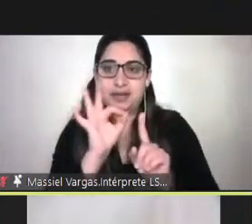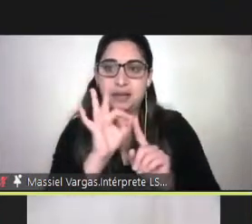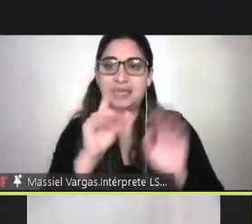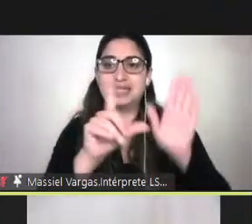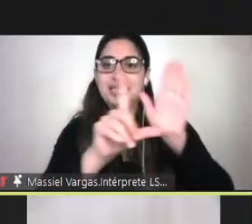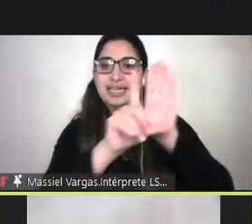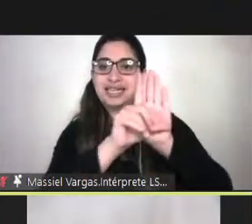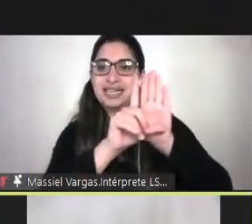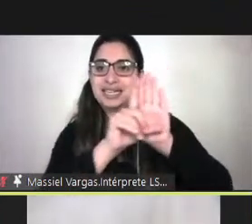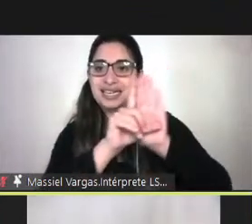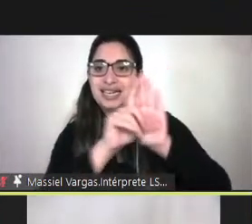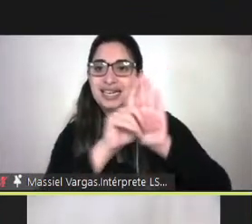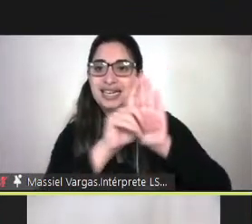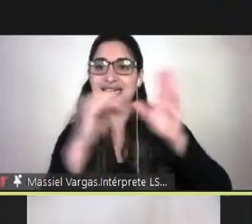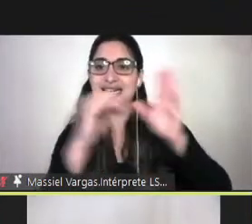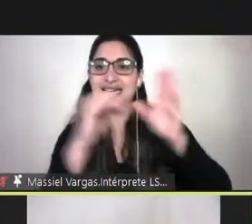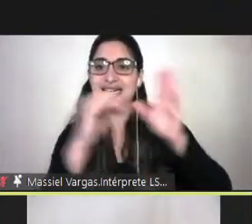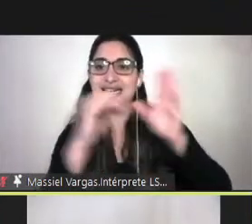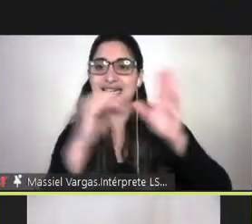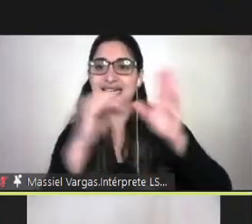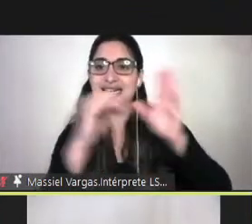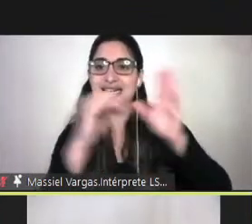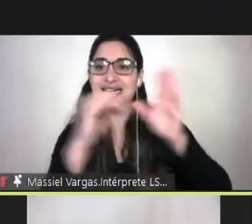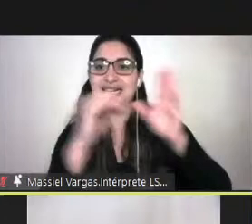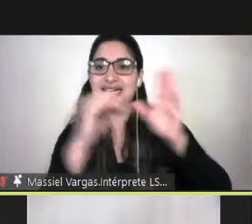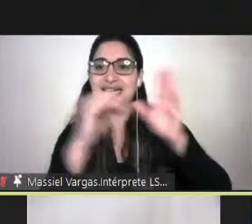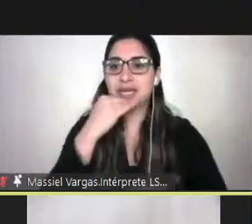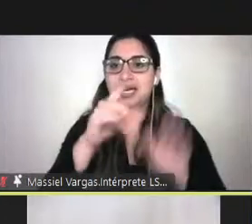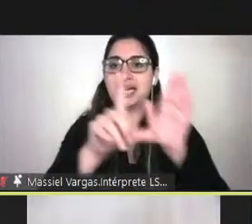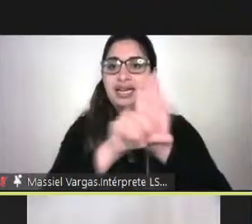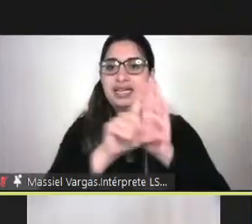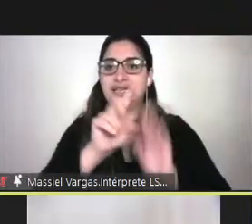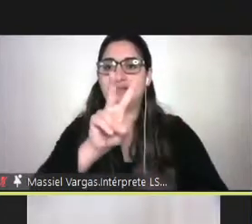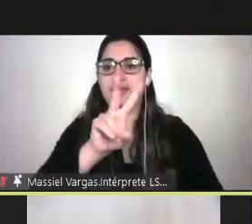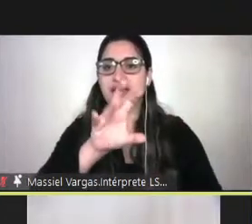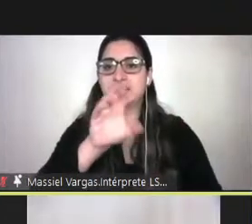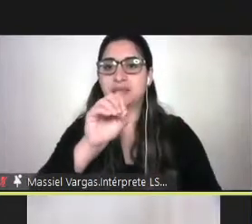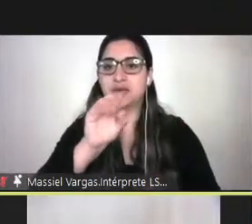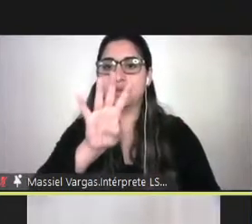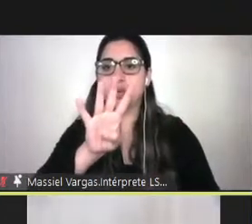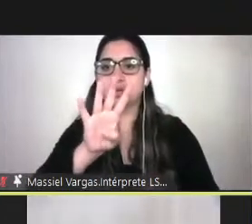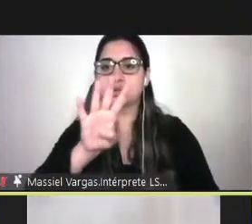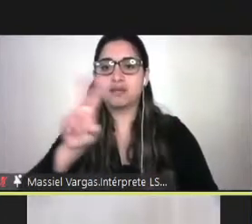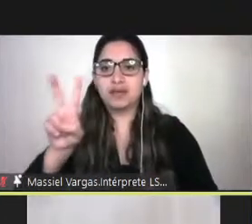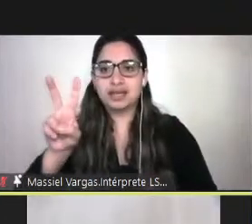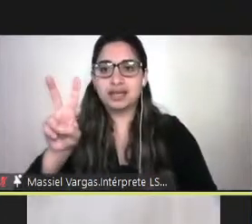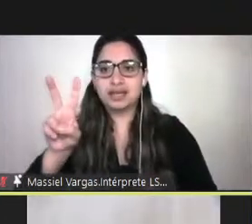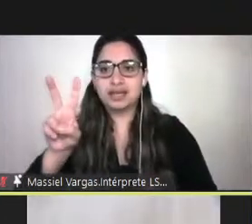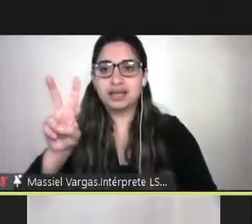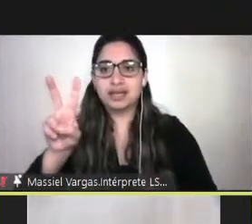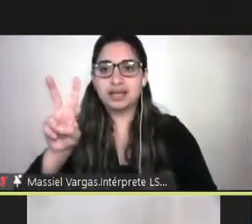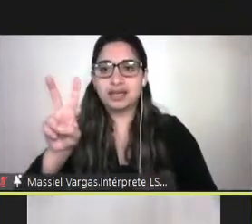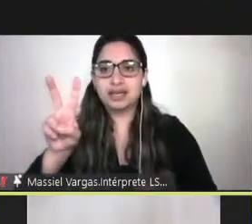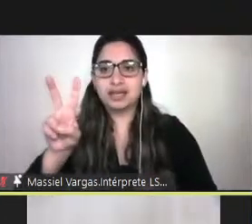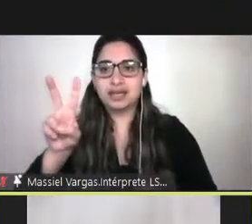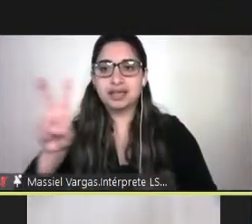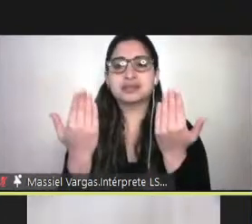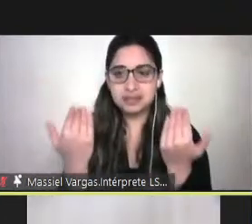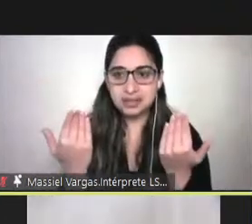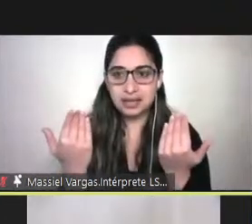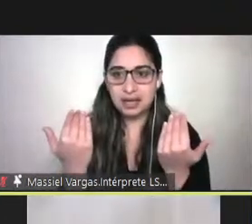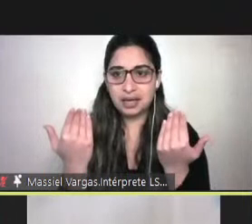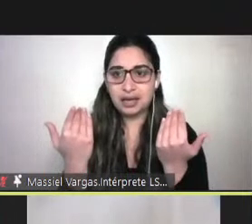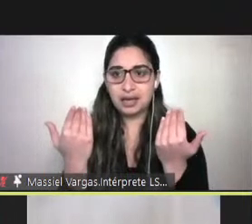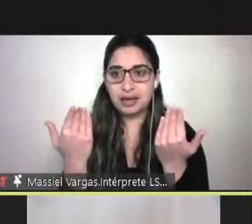de inclusión laboral pero también cuando hablemos de la ley 20.422 vamos a requerir que ojalá la mayor cantidad posible de